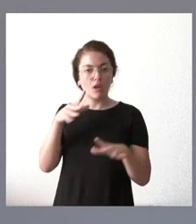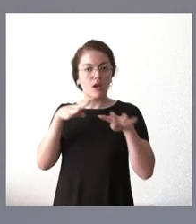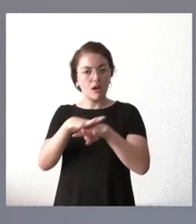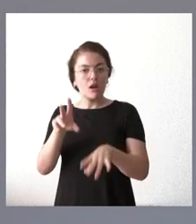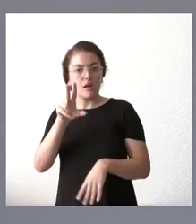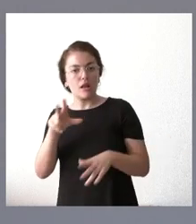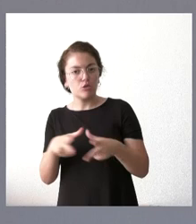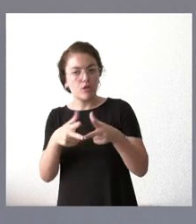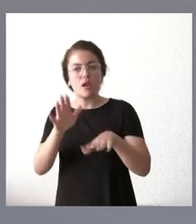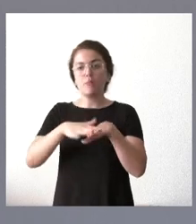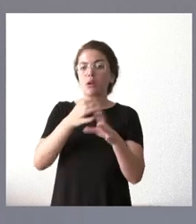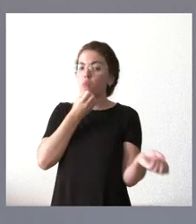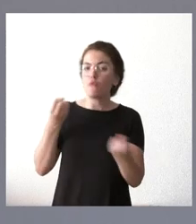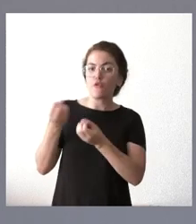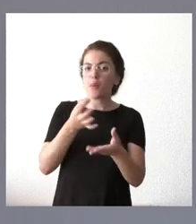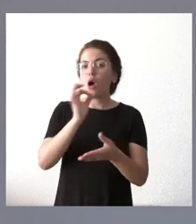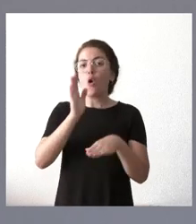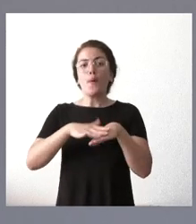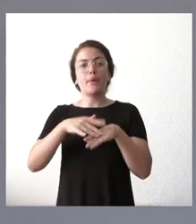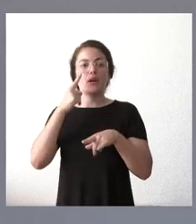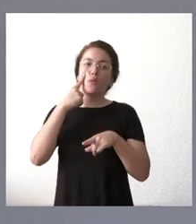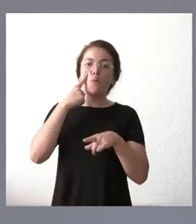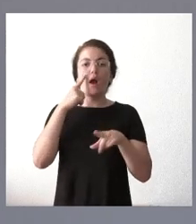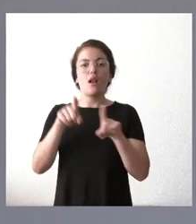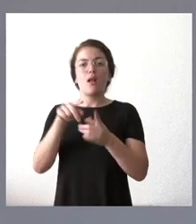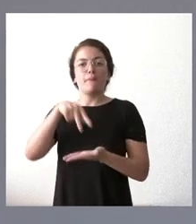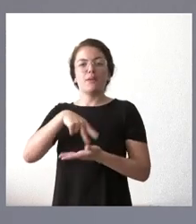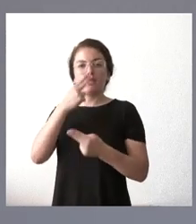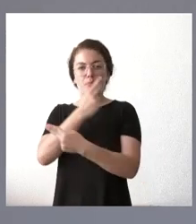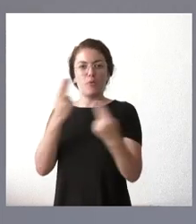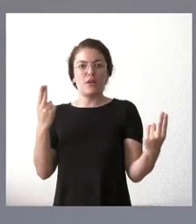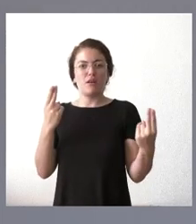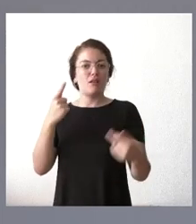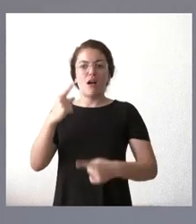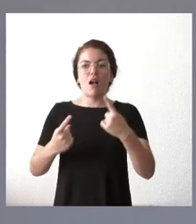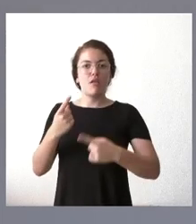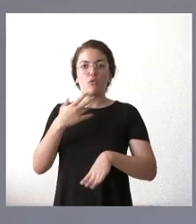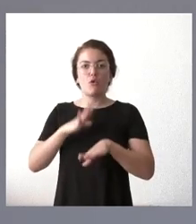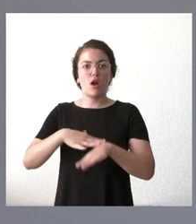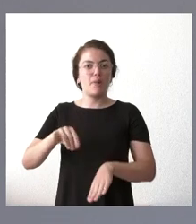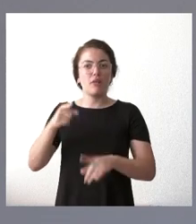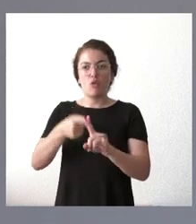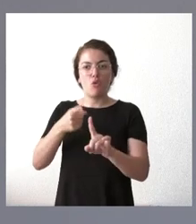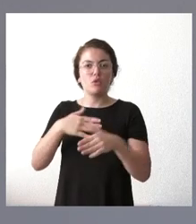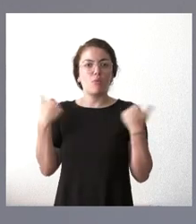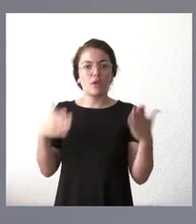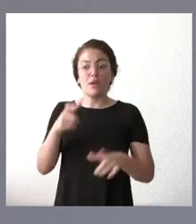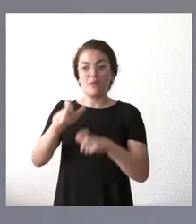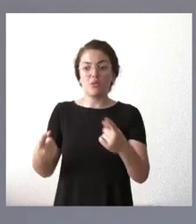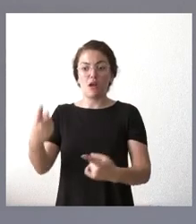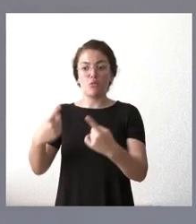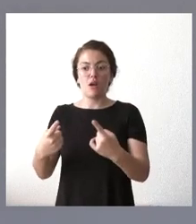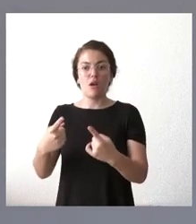informar o para tener presencia pública con la intensidad que cada cual estima oportuno. Hay personas que usan las redes sociales